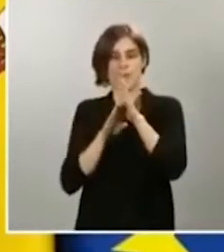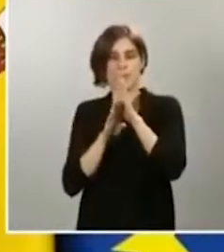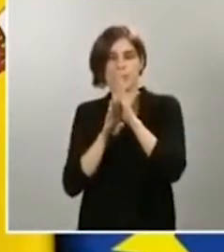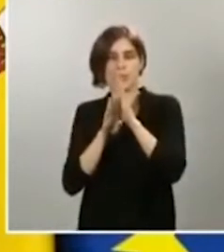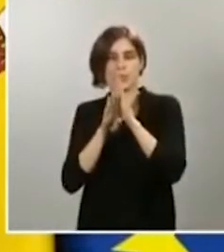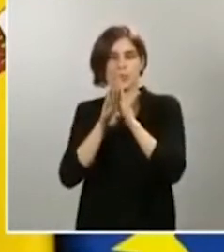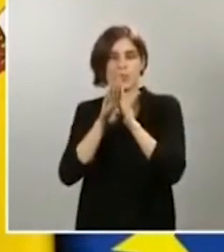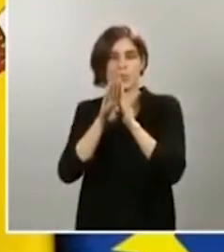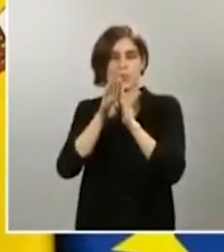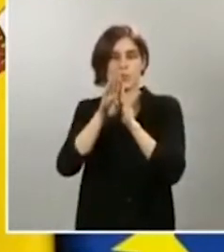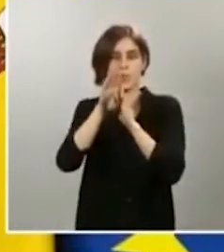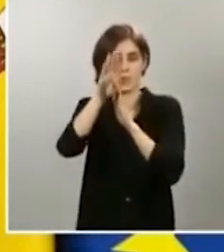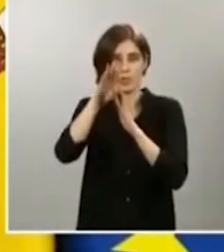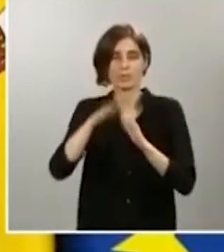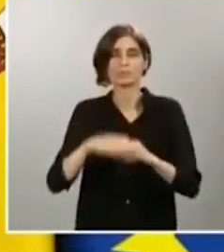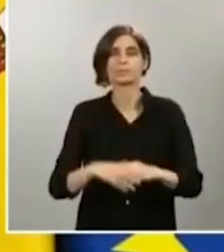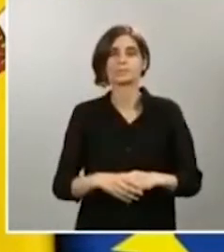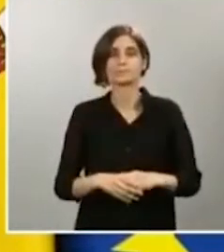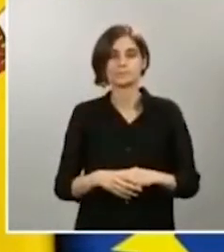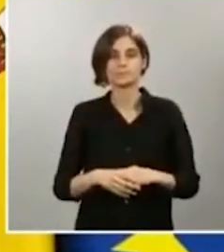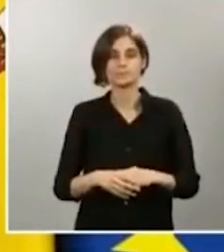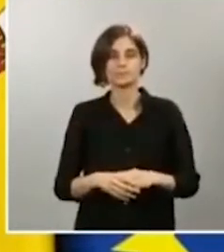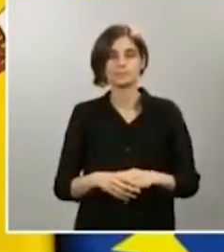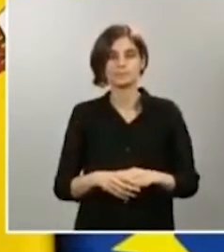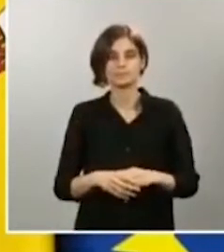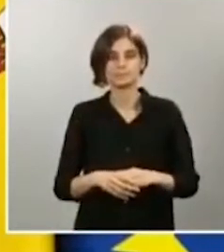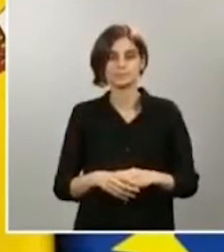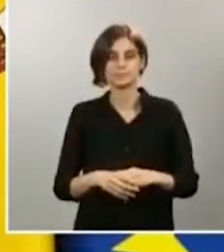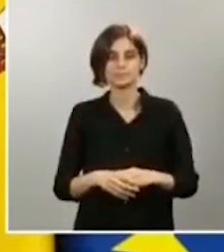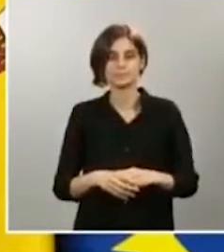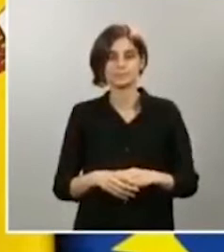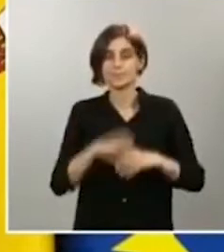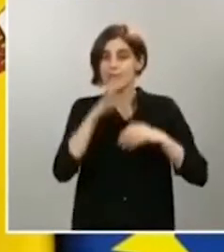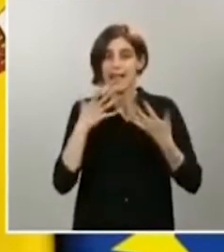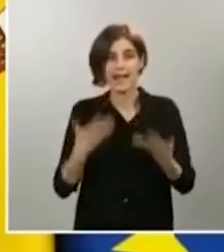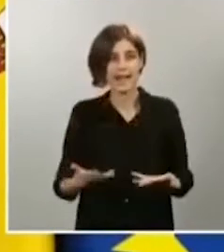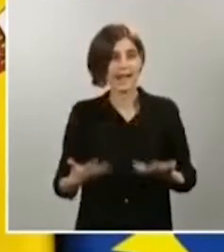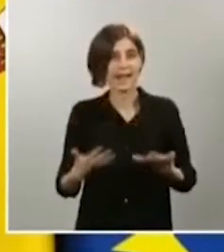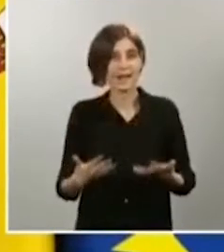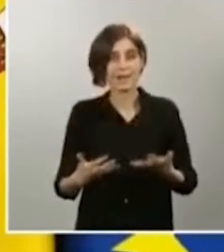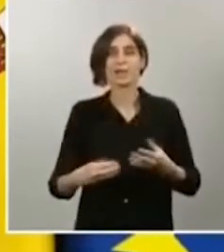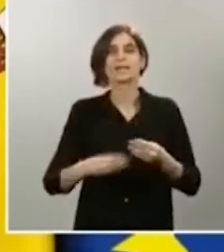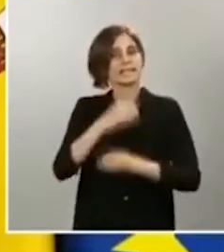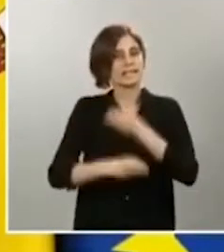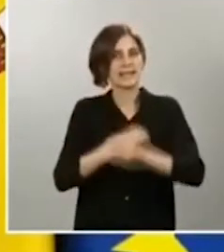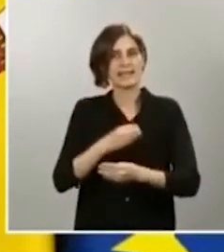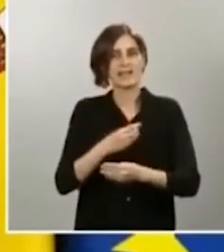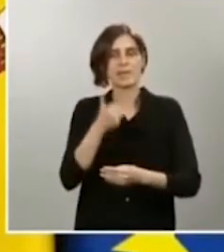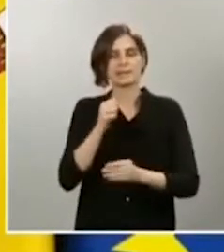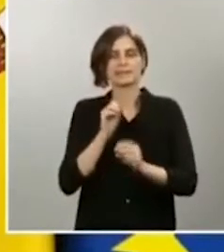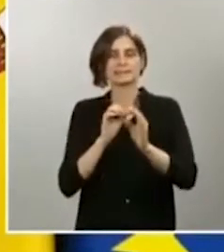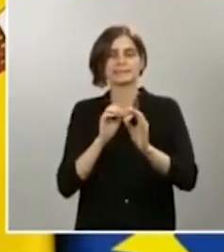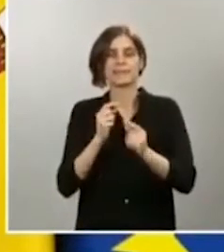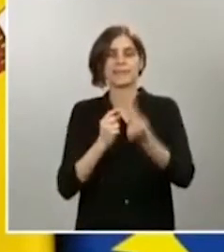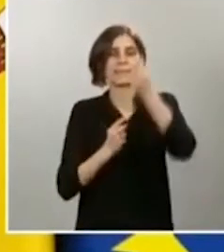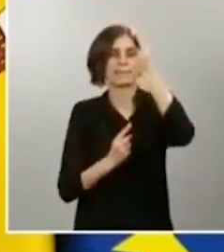comercio exterior, vía exportaciones. En estos momentos se está haciendo de manera más puntual, se está haciendo para